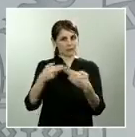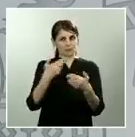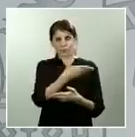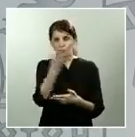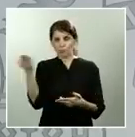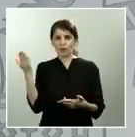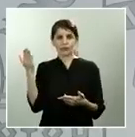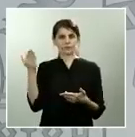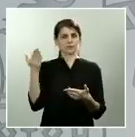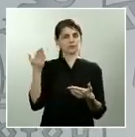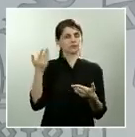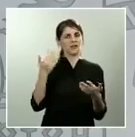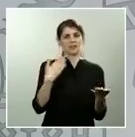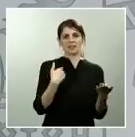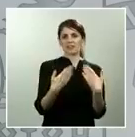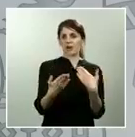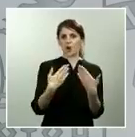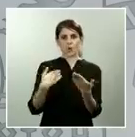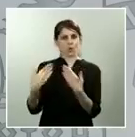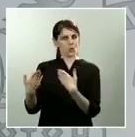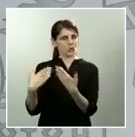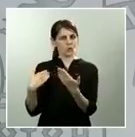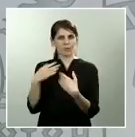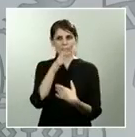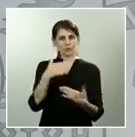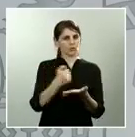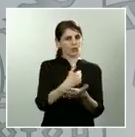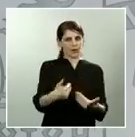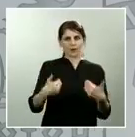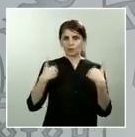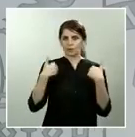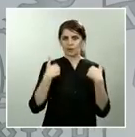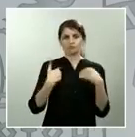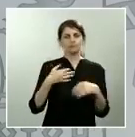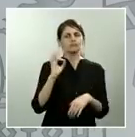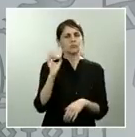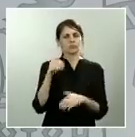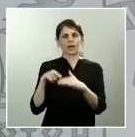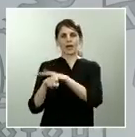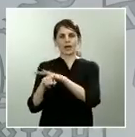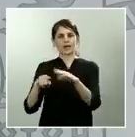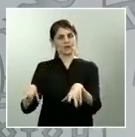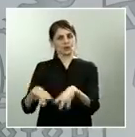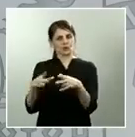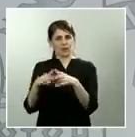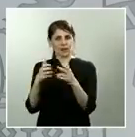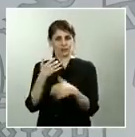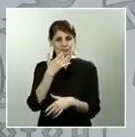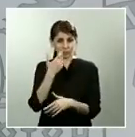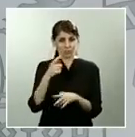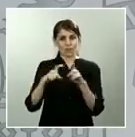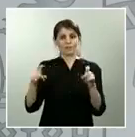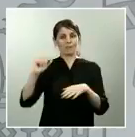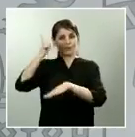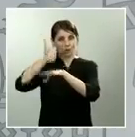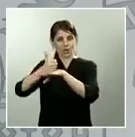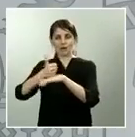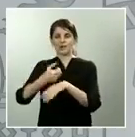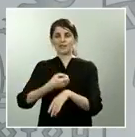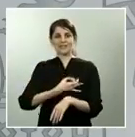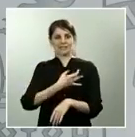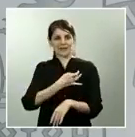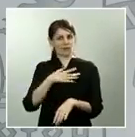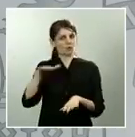reconstrucción y, por supuesto, con los agentes sociales, patronal y sindicato, cobre cuerpo, se pueda trabajar a la mayor brevedad